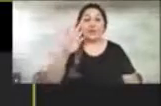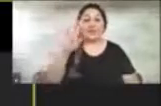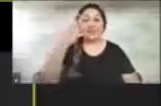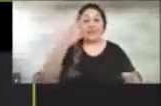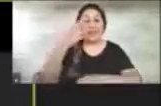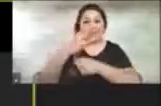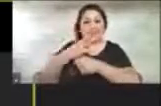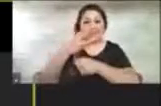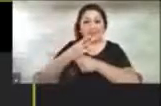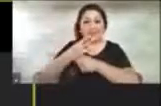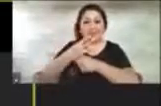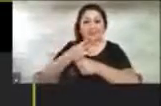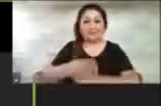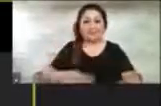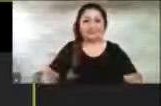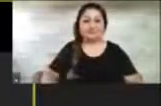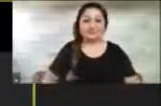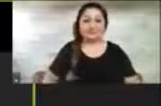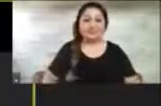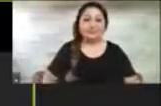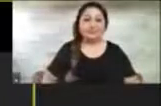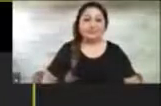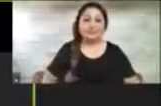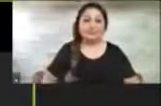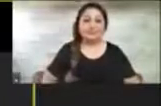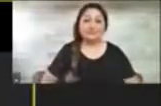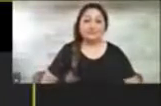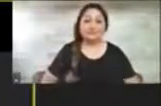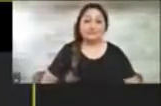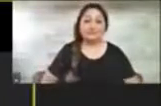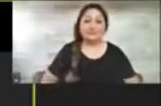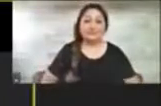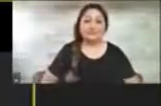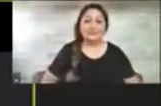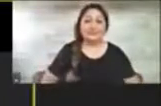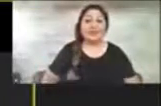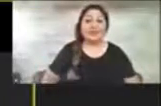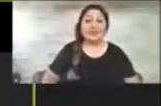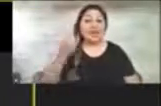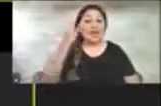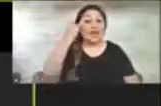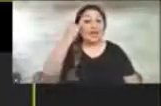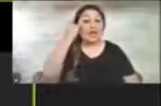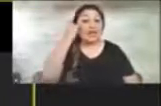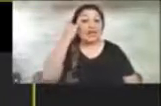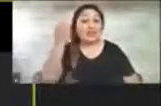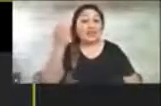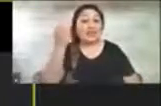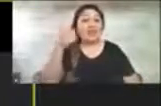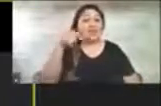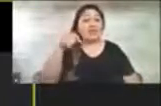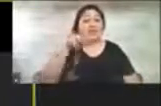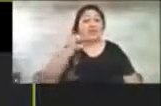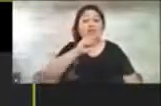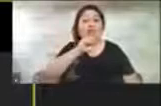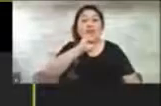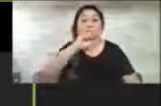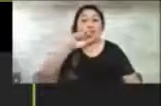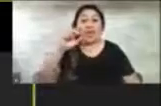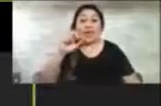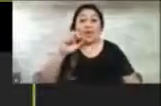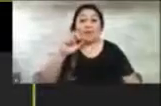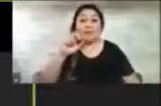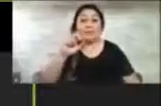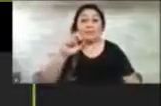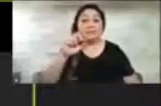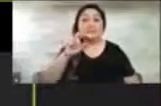Avanza por favor, Almu. La idea central de esta app es que tenga una